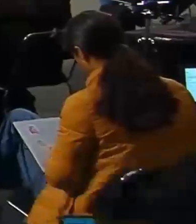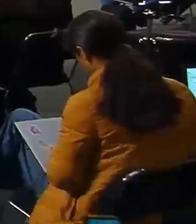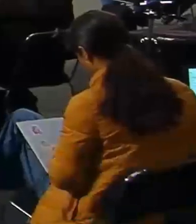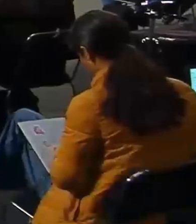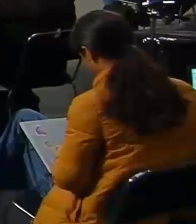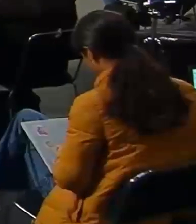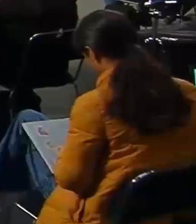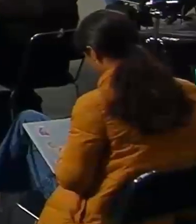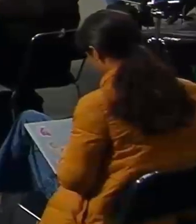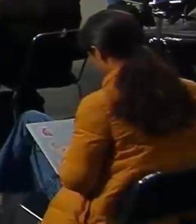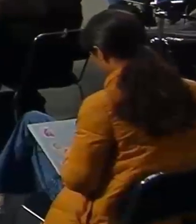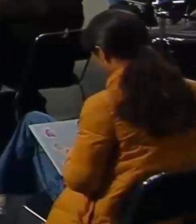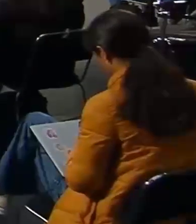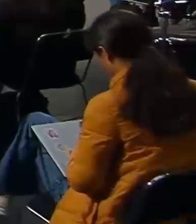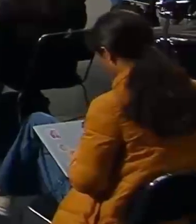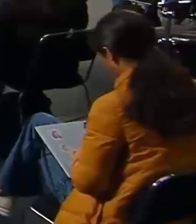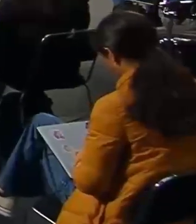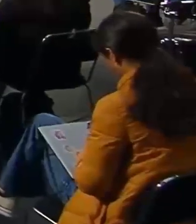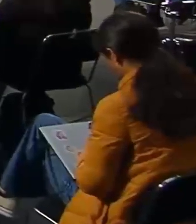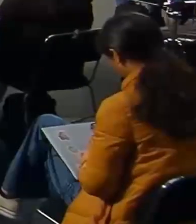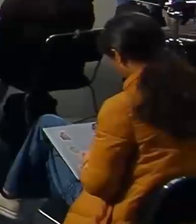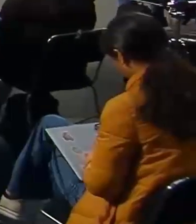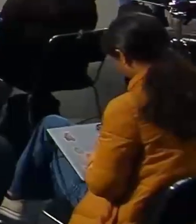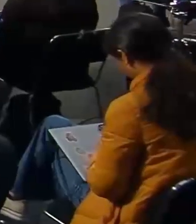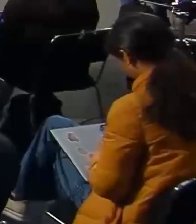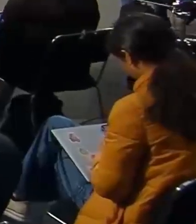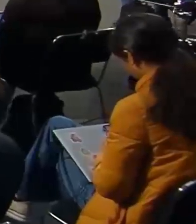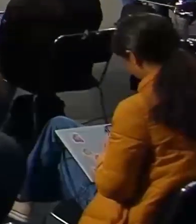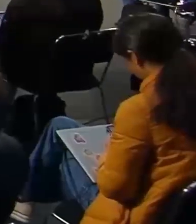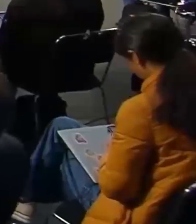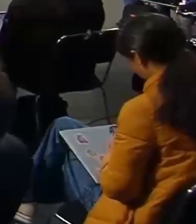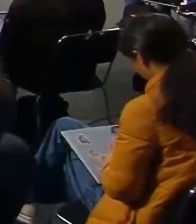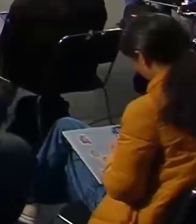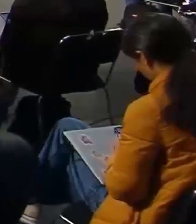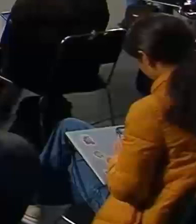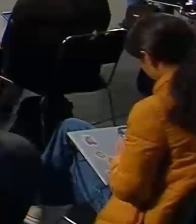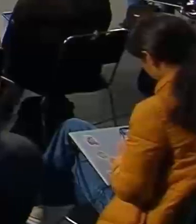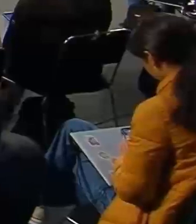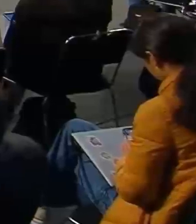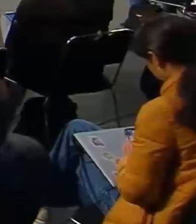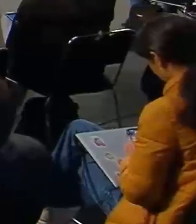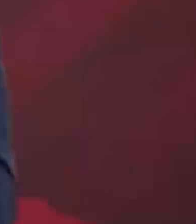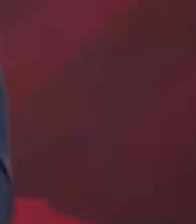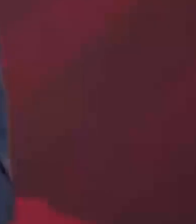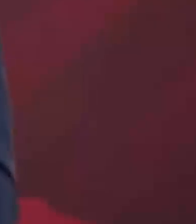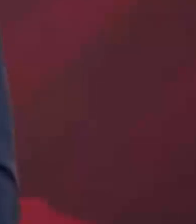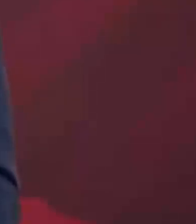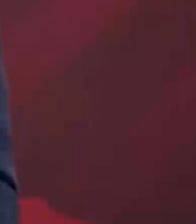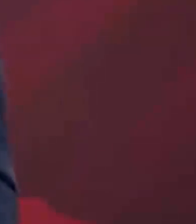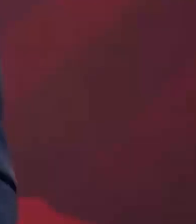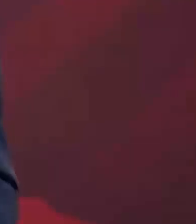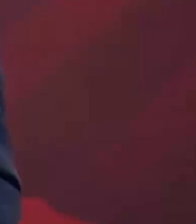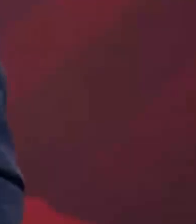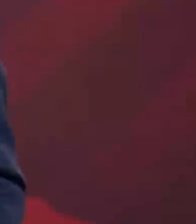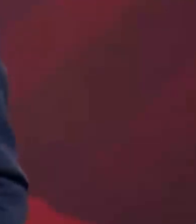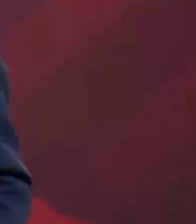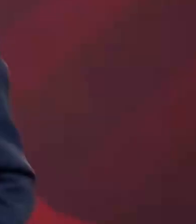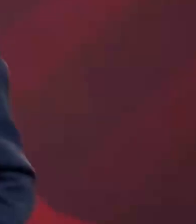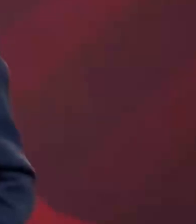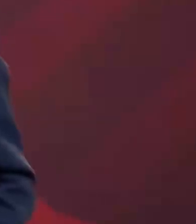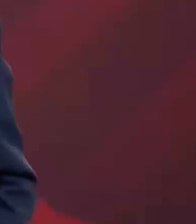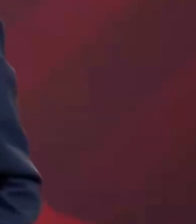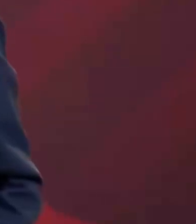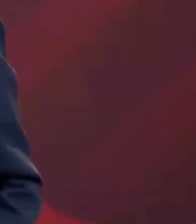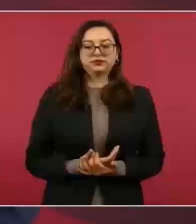que pagara más por la luz un consumidor de clase media que el OXXO.